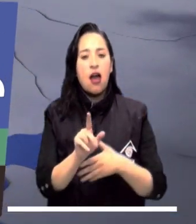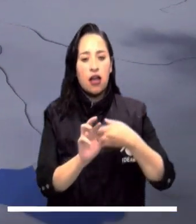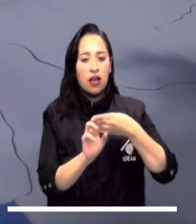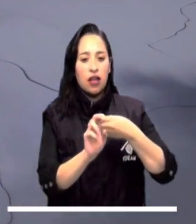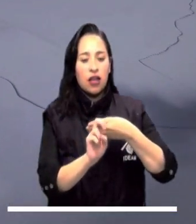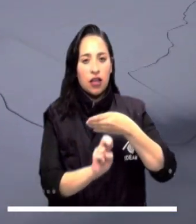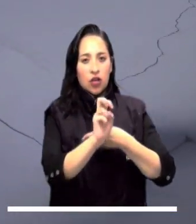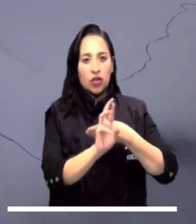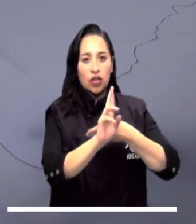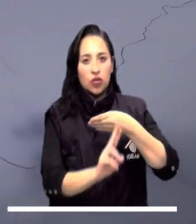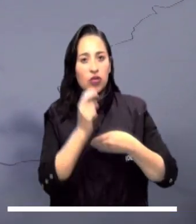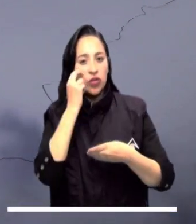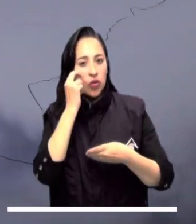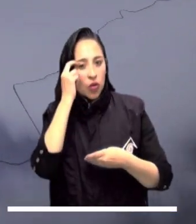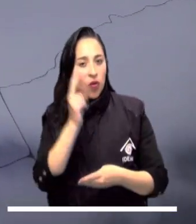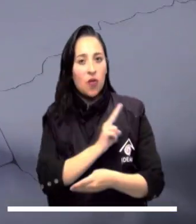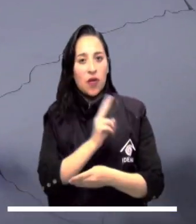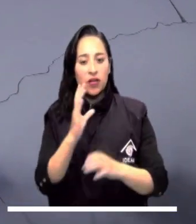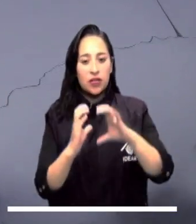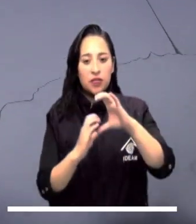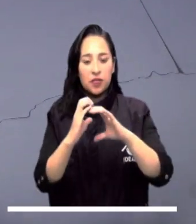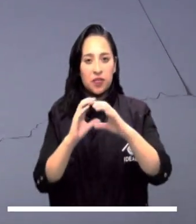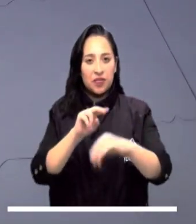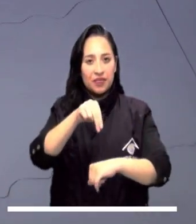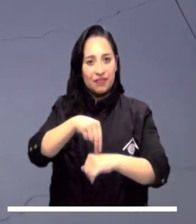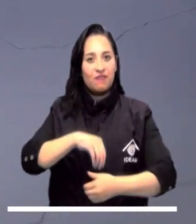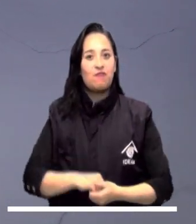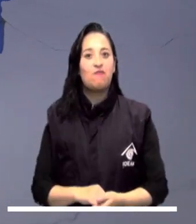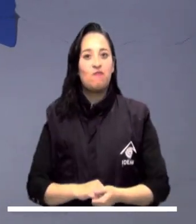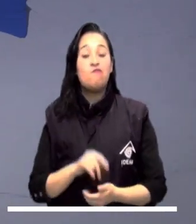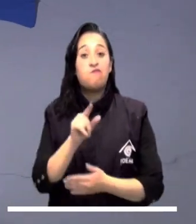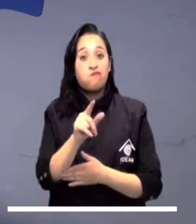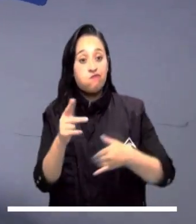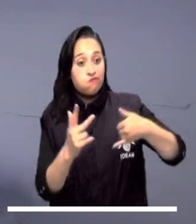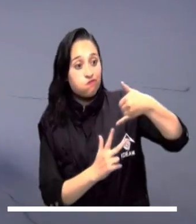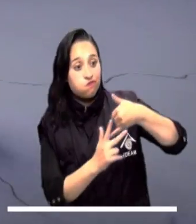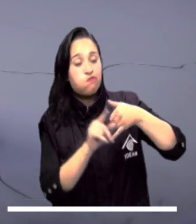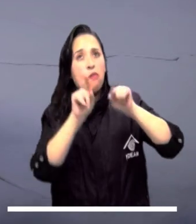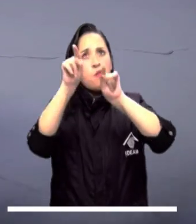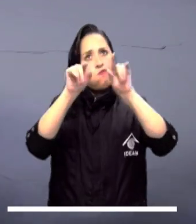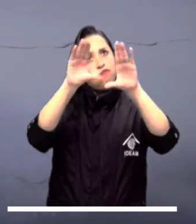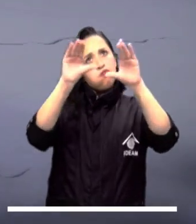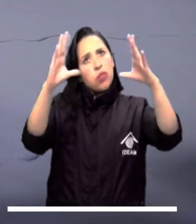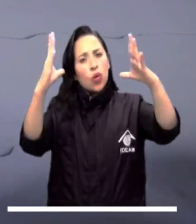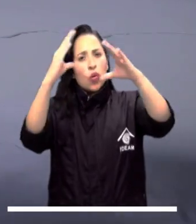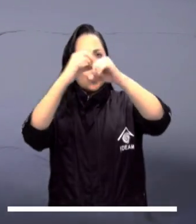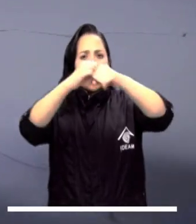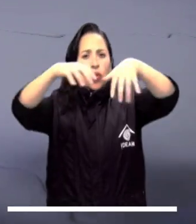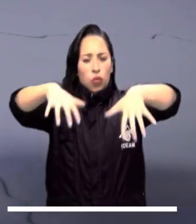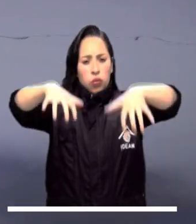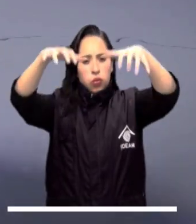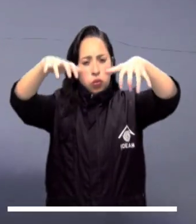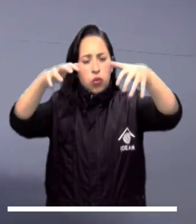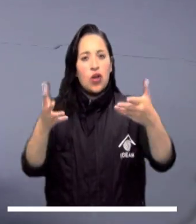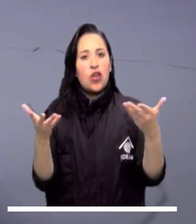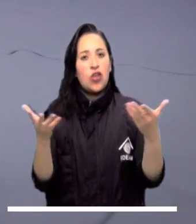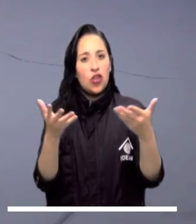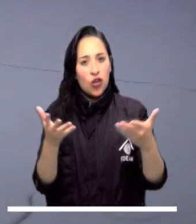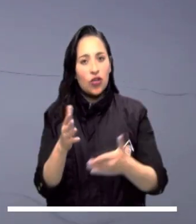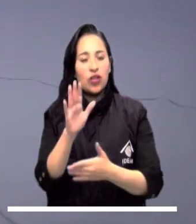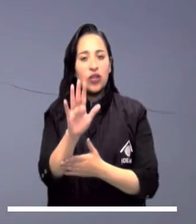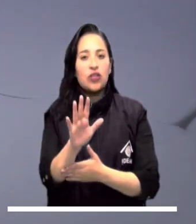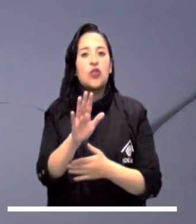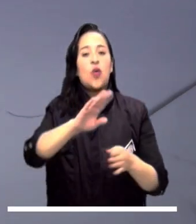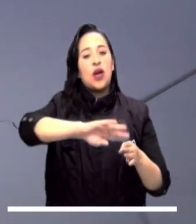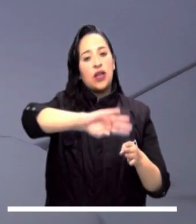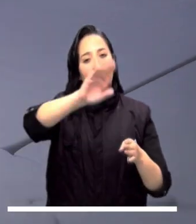Principalmente en el norte y sur de Chocó, Valle del Cauca, Cauca y Nariño. Los Andes seguirán recibiendo grandes nubarrones, los cuales pueden ocasionar lluvias